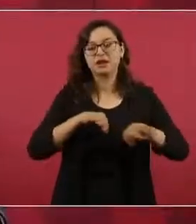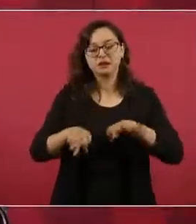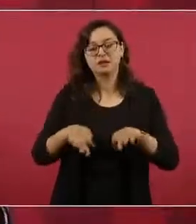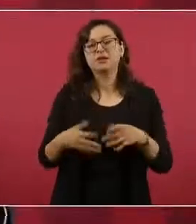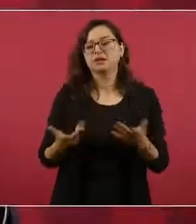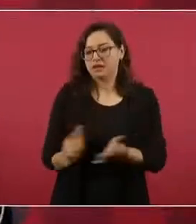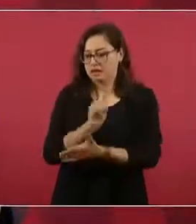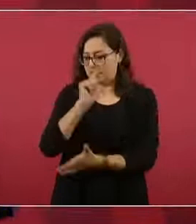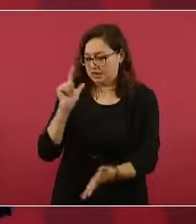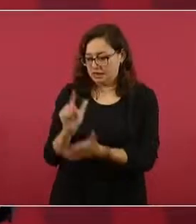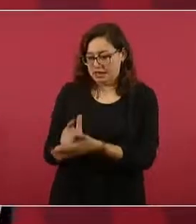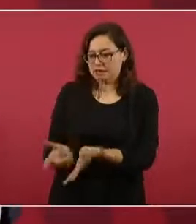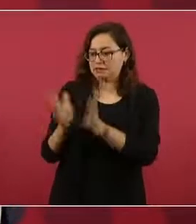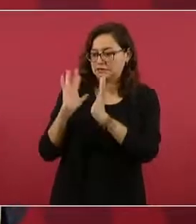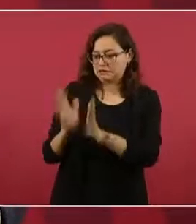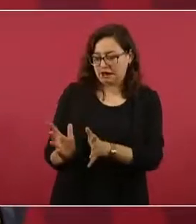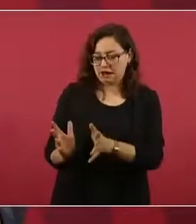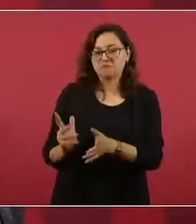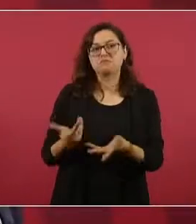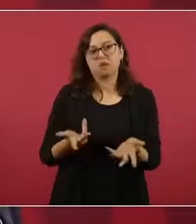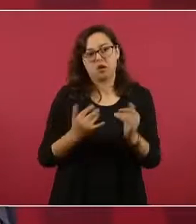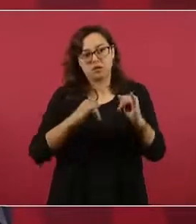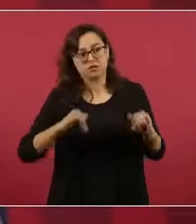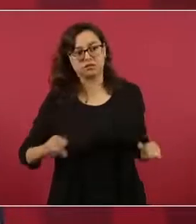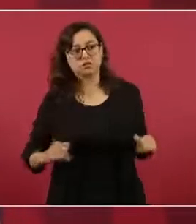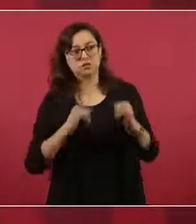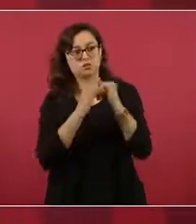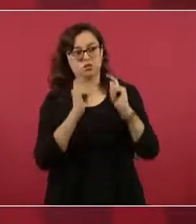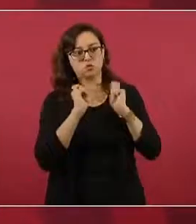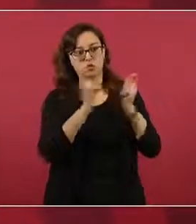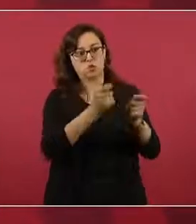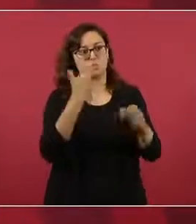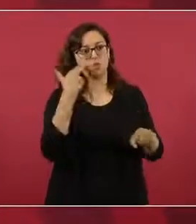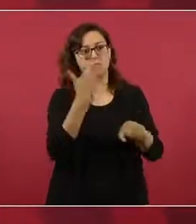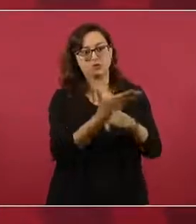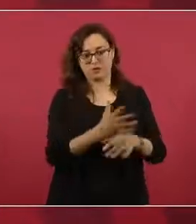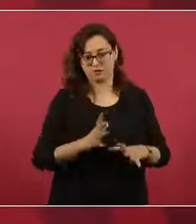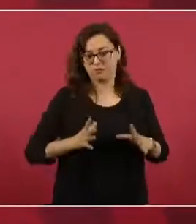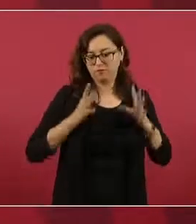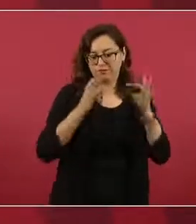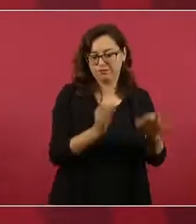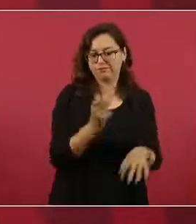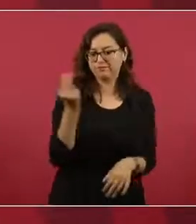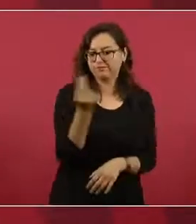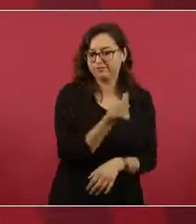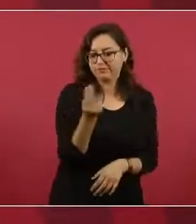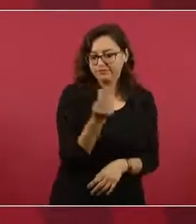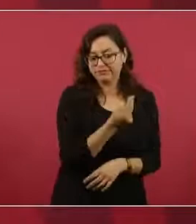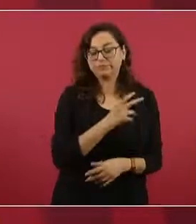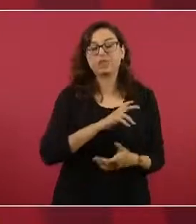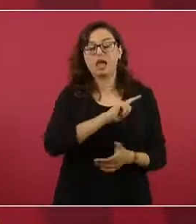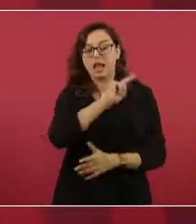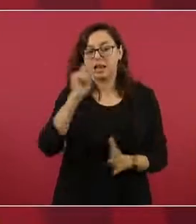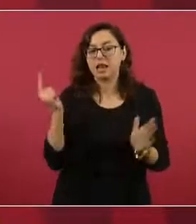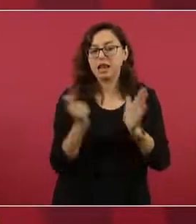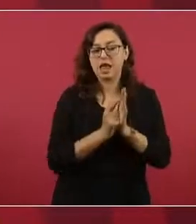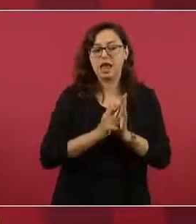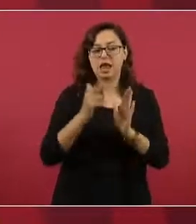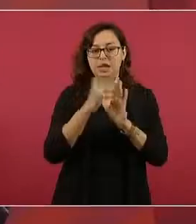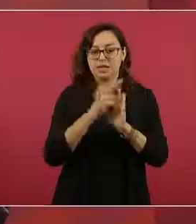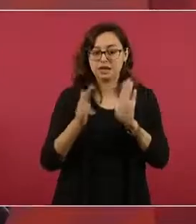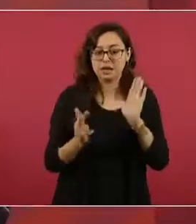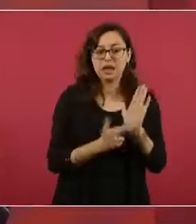encargada de ese propósito, la ley reglamentaria, todo lo de